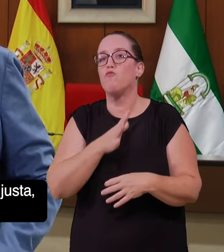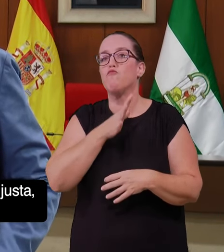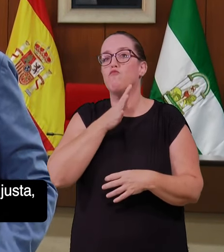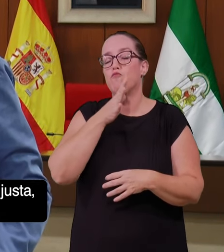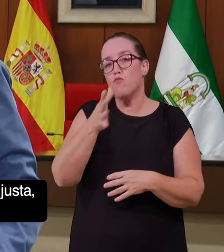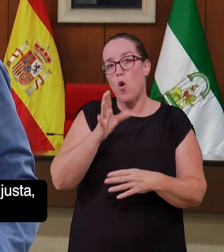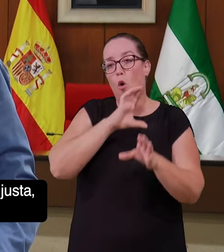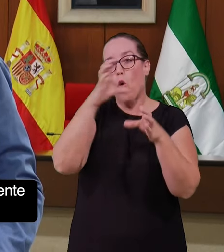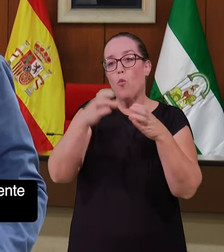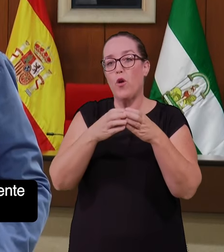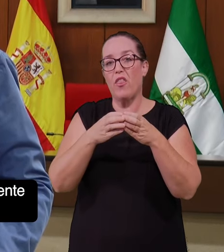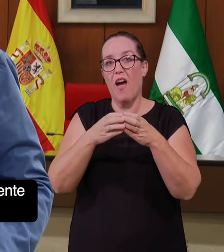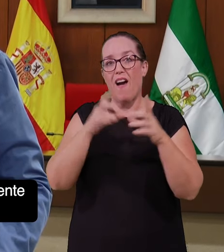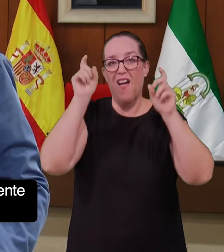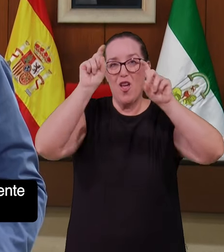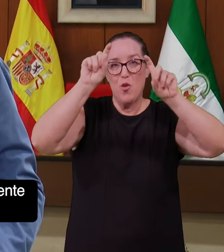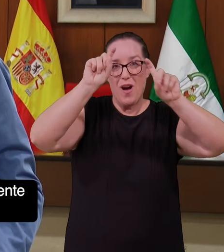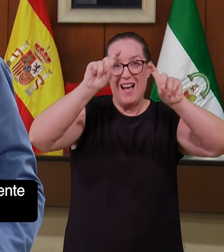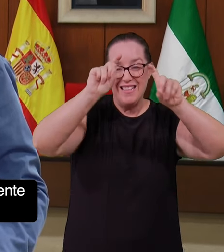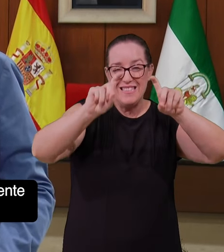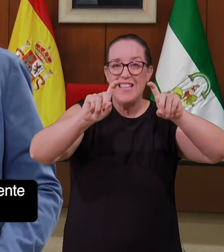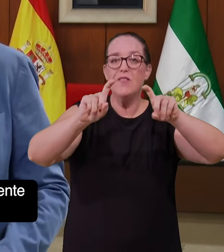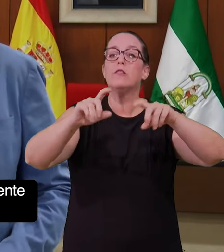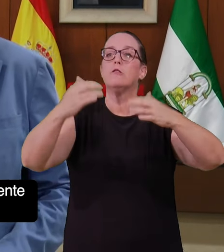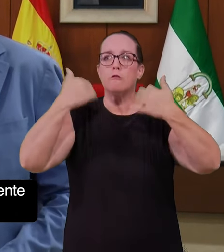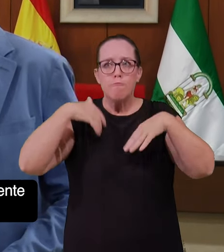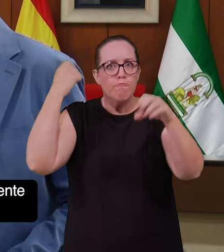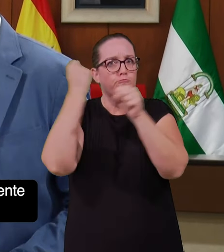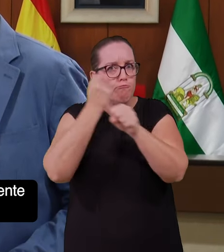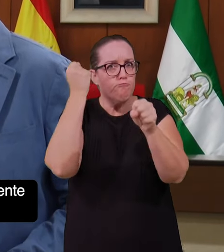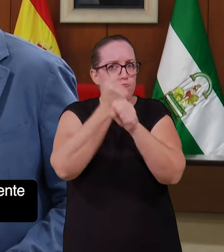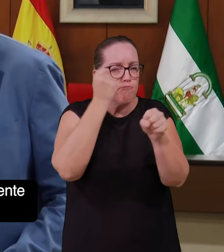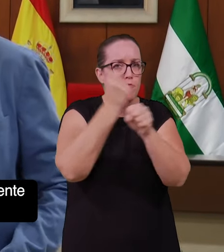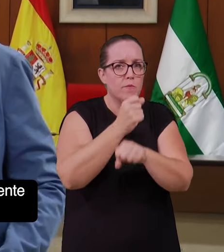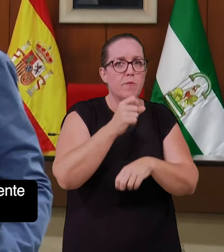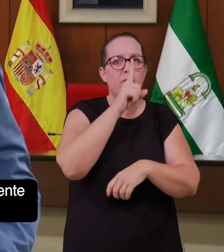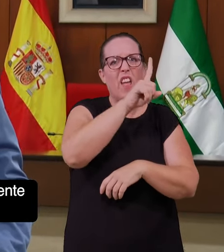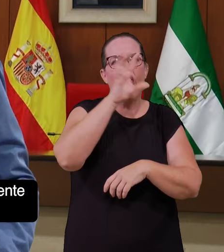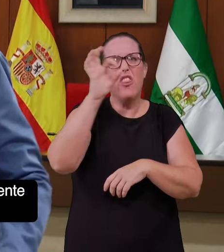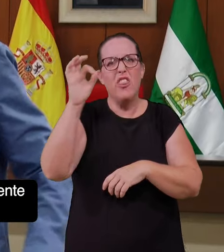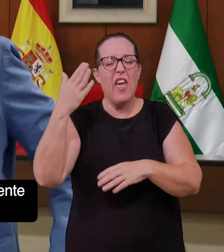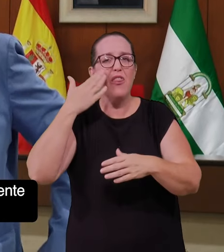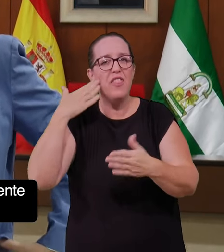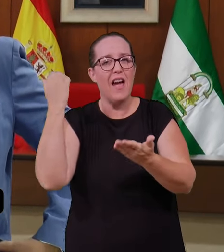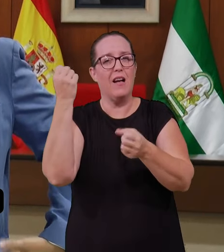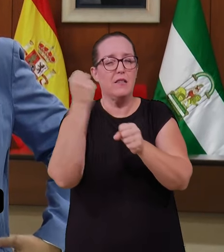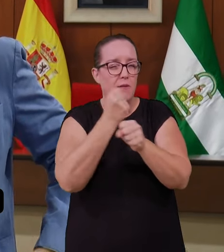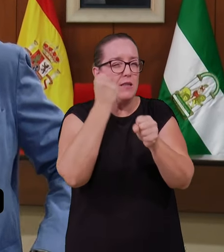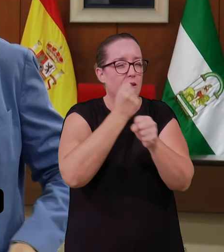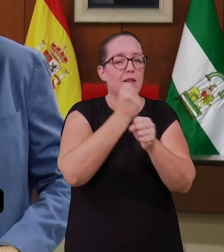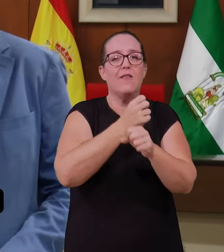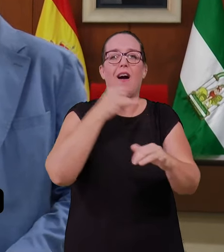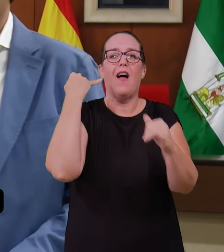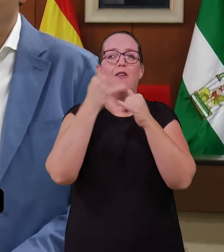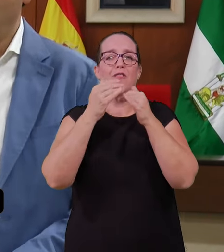como digo en otras ocasiones, por parte de la comunidad educativa, que afortunadamente, después de un trabajo intenso en estos 100 primeros